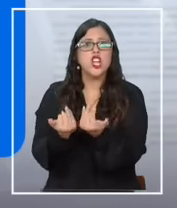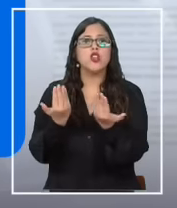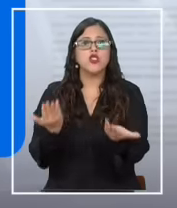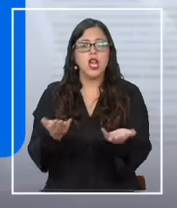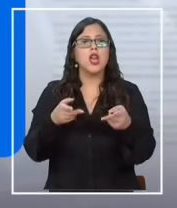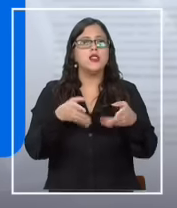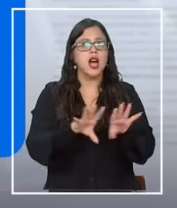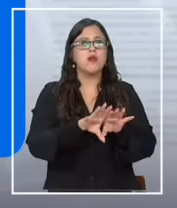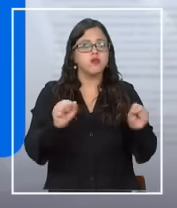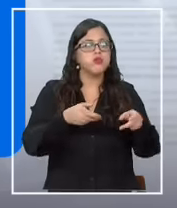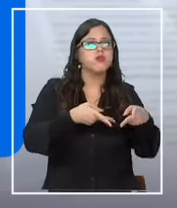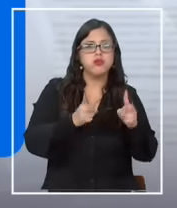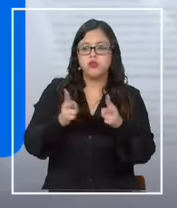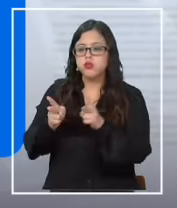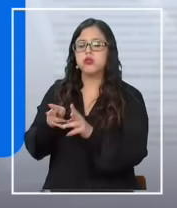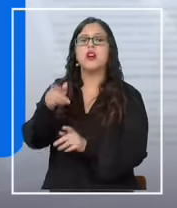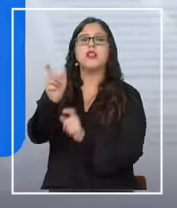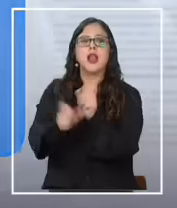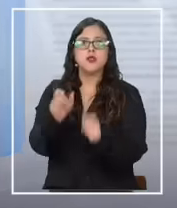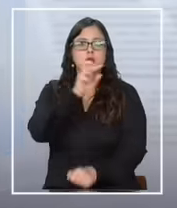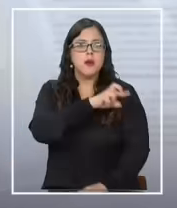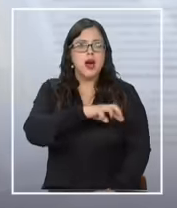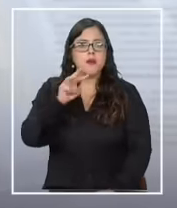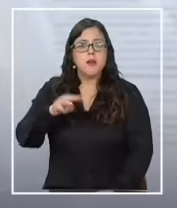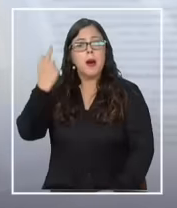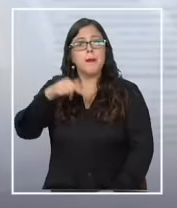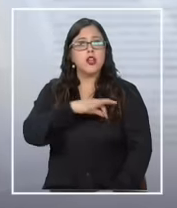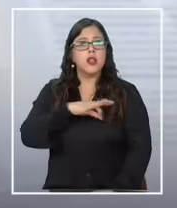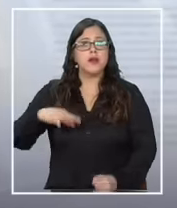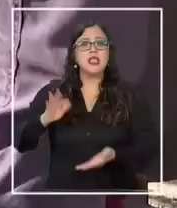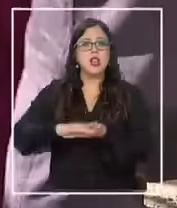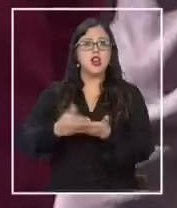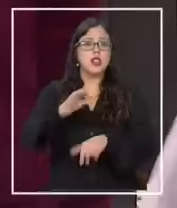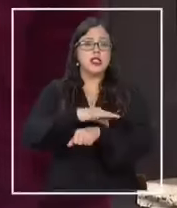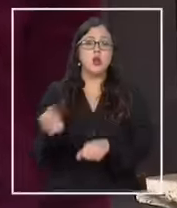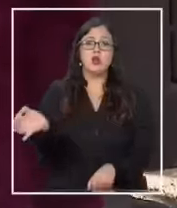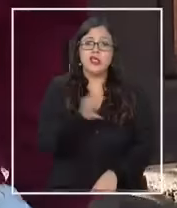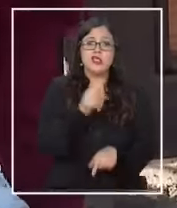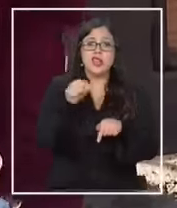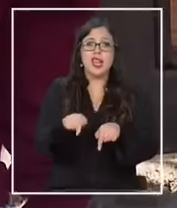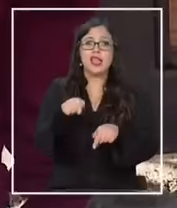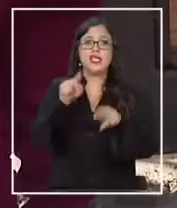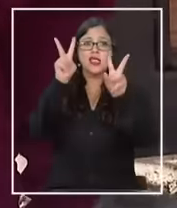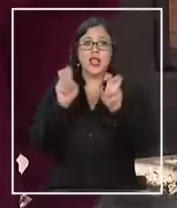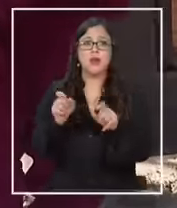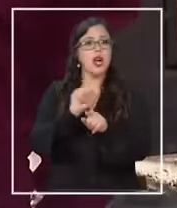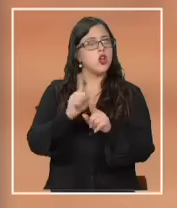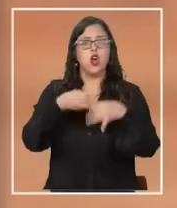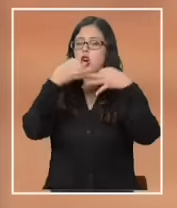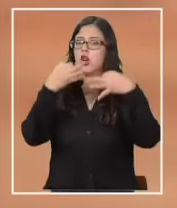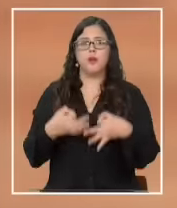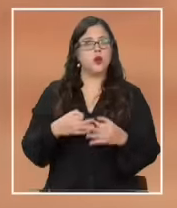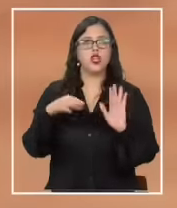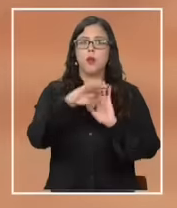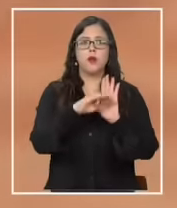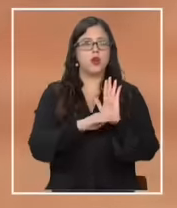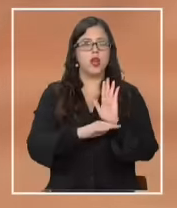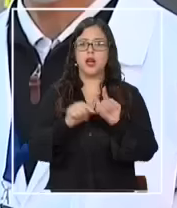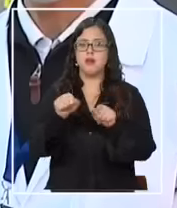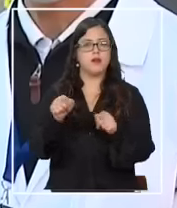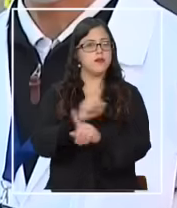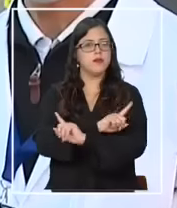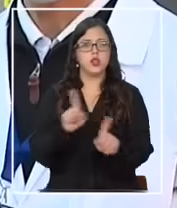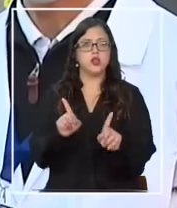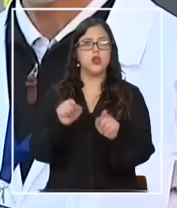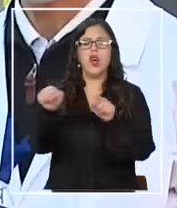el consentimiento de los apoderados sin embargo desde el ministerio de salud aseguran que el operativo no corresponde a un programa de la cartera